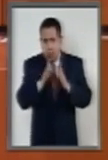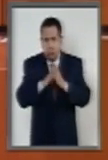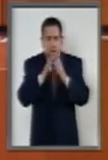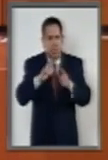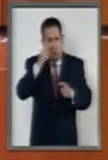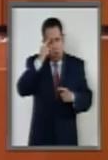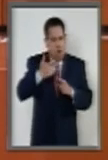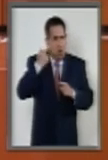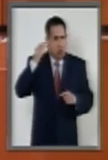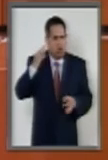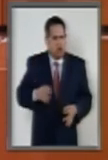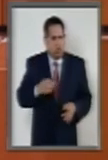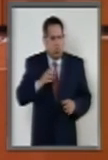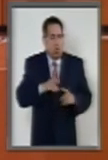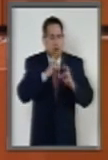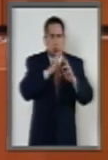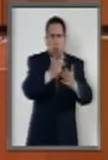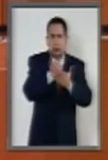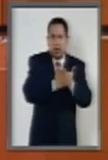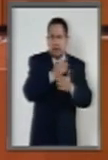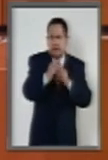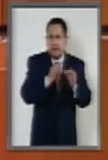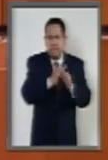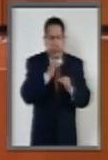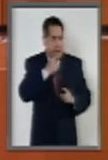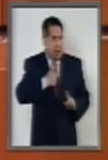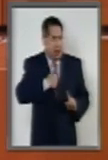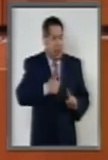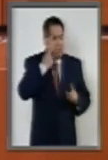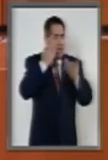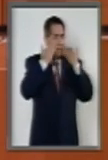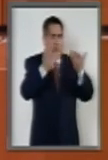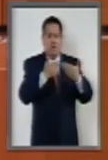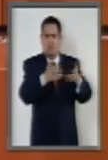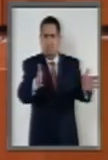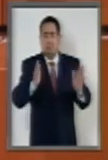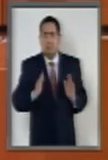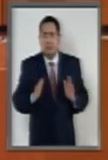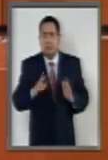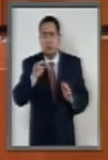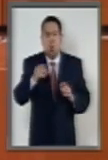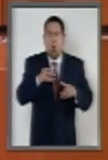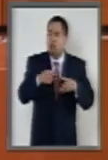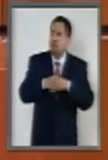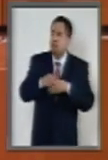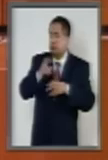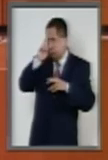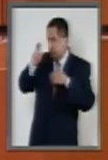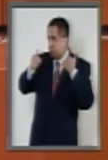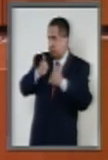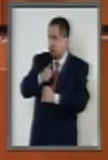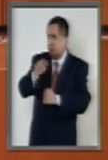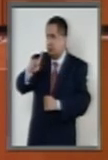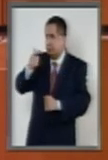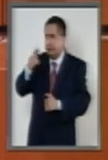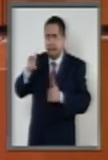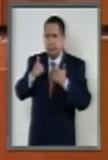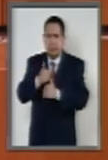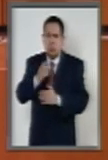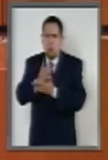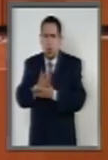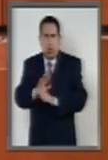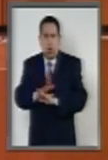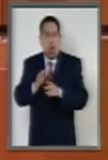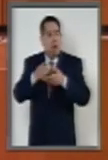instrumentos reales de rendición de cuentas de cara a la Nación y no sólo de cara a la titular de la Procuraduría